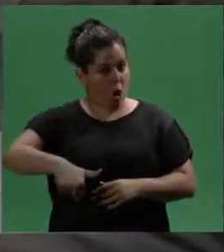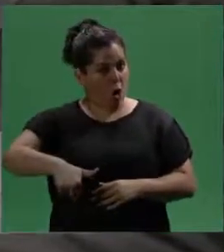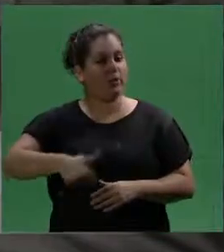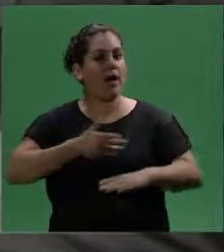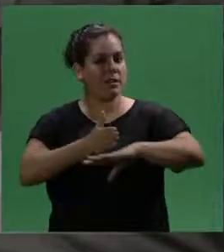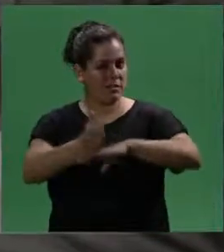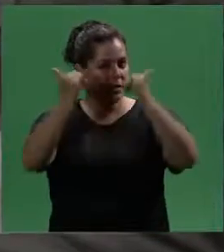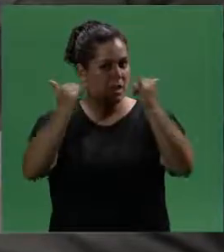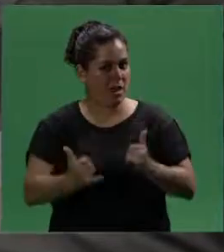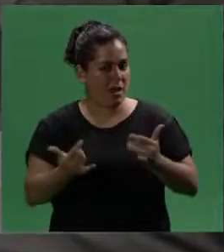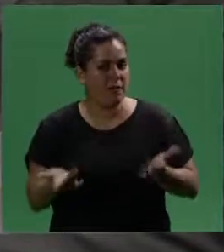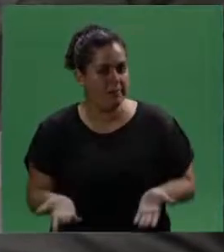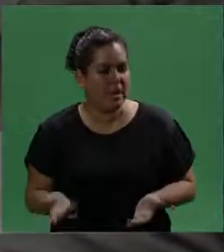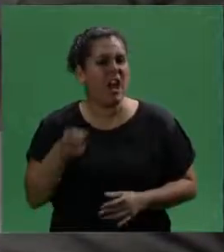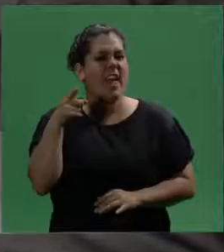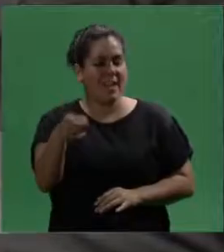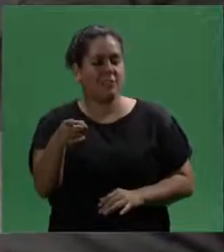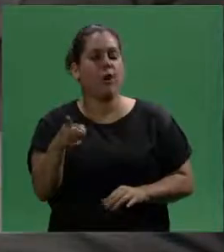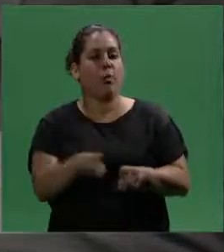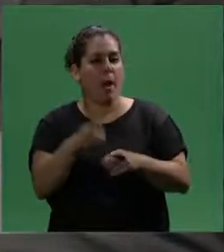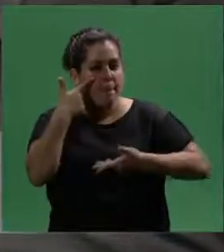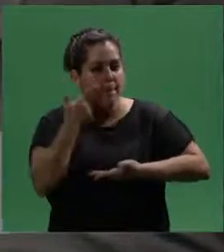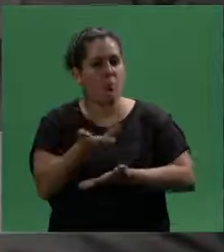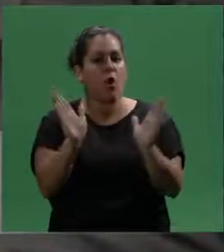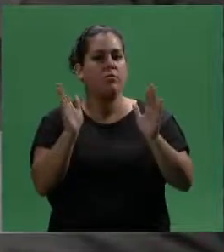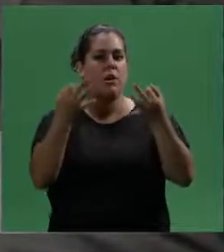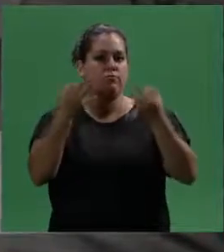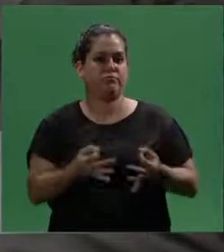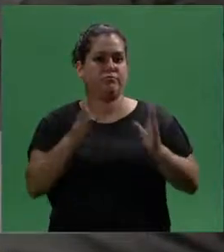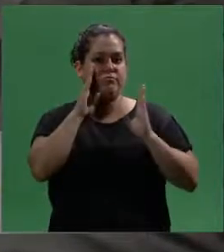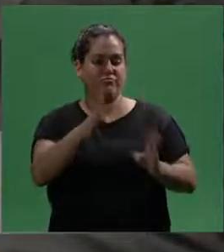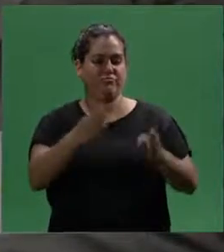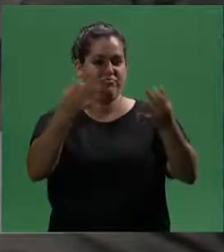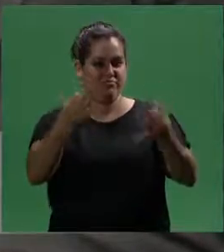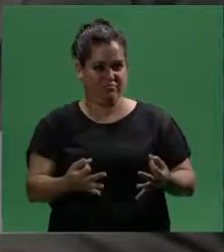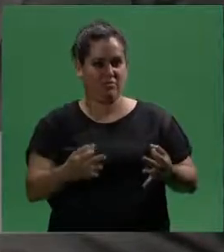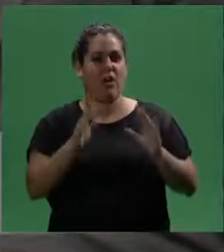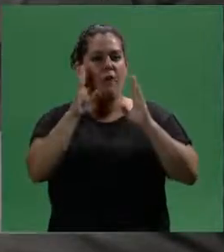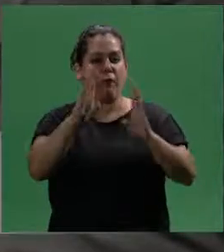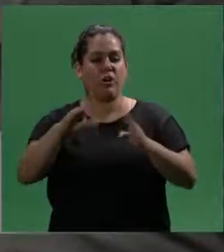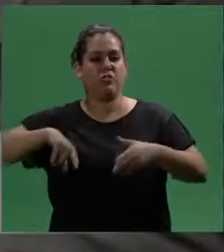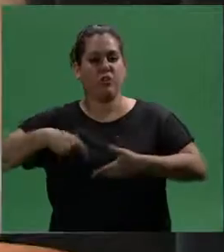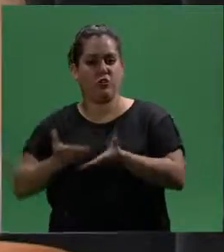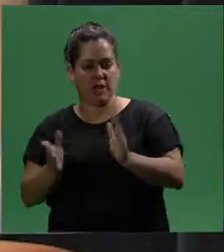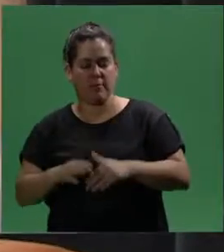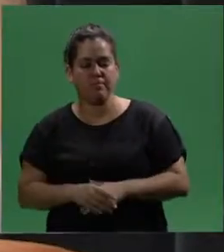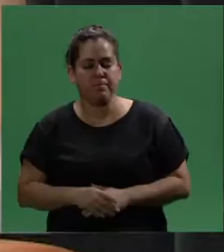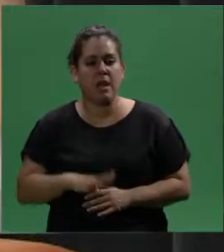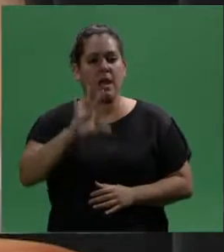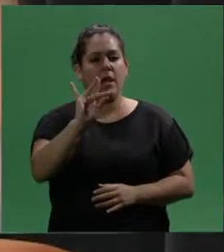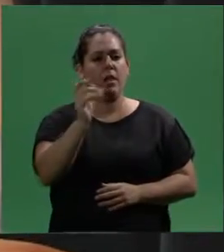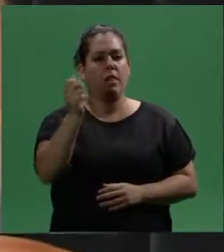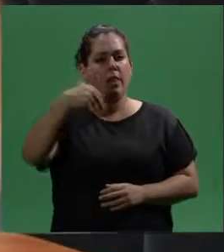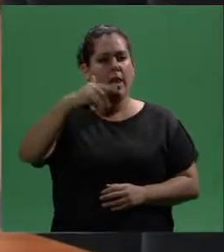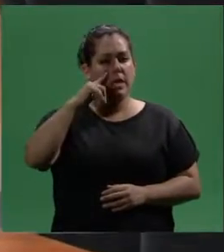es accesibilidad, eso es lo que demuestra el nuevo paradigma del enfoque social. Daniel, si